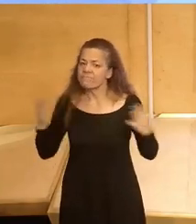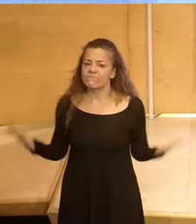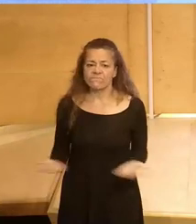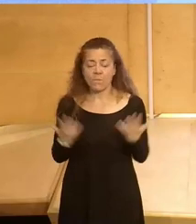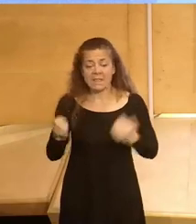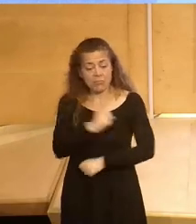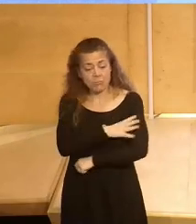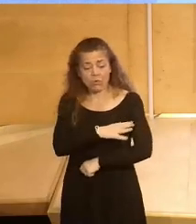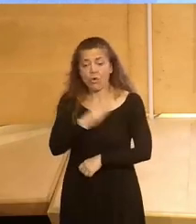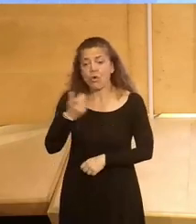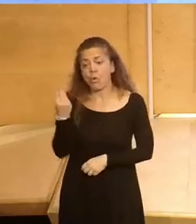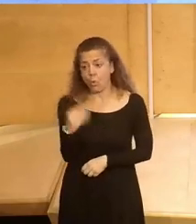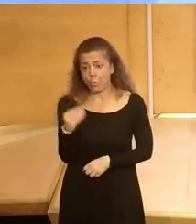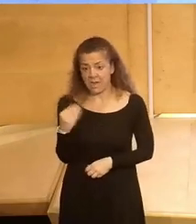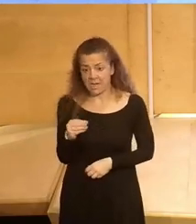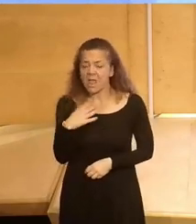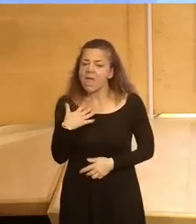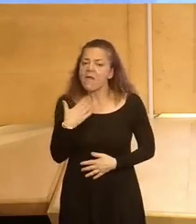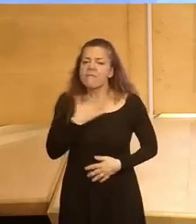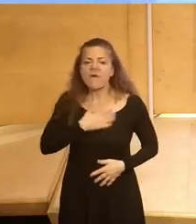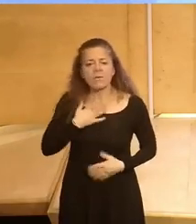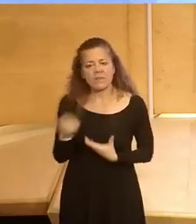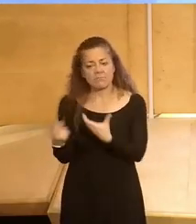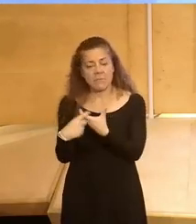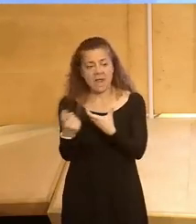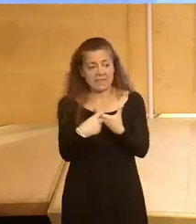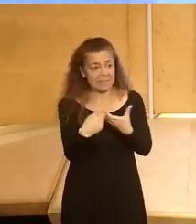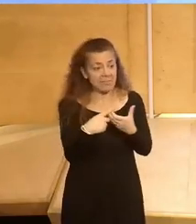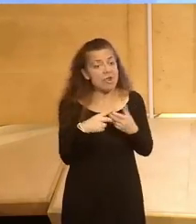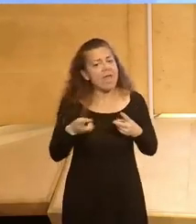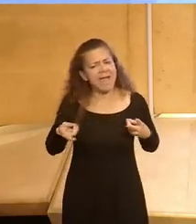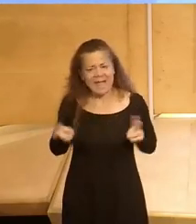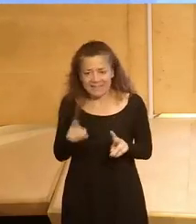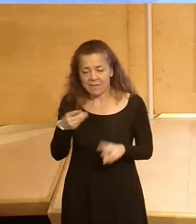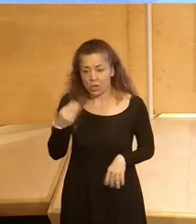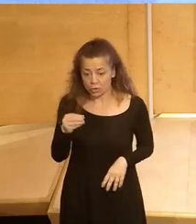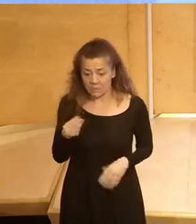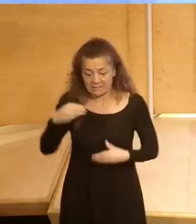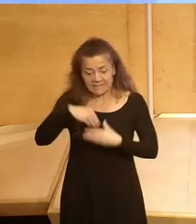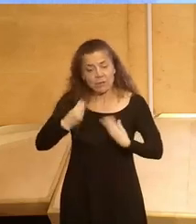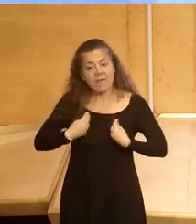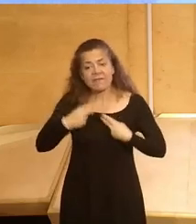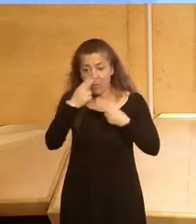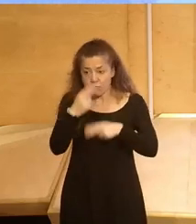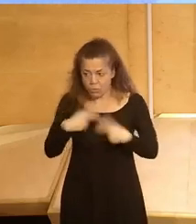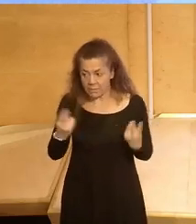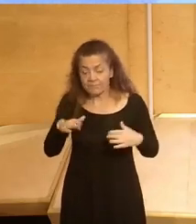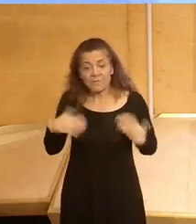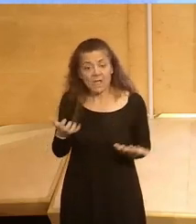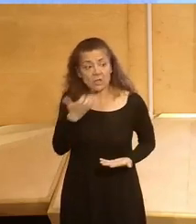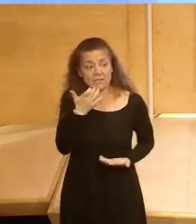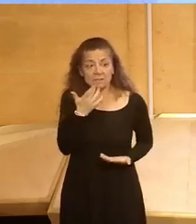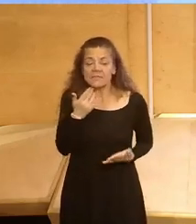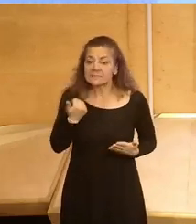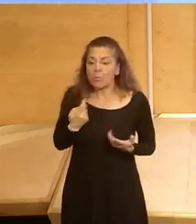el empoderamiento juvenil y favorecer la participación activa de los jóvenes en la vida pública. Así que parece que todas las